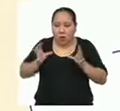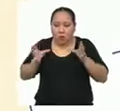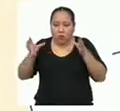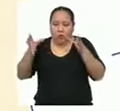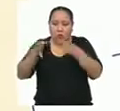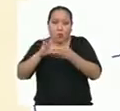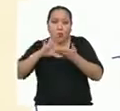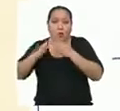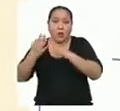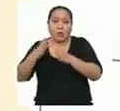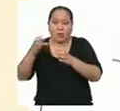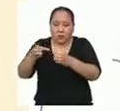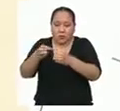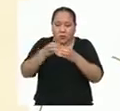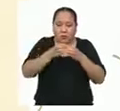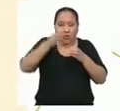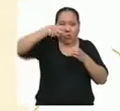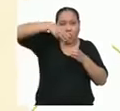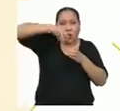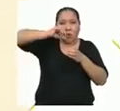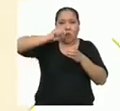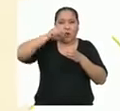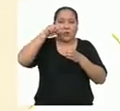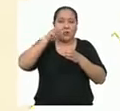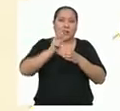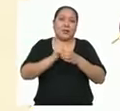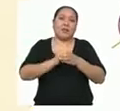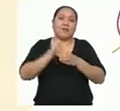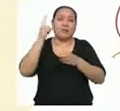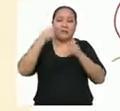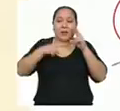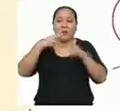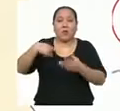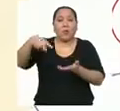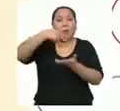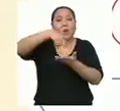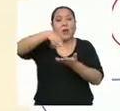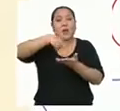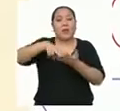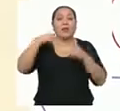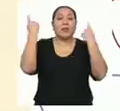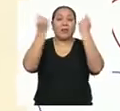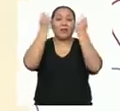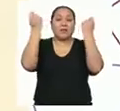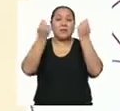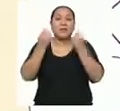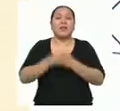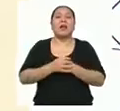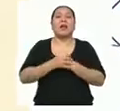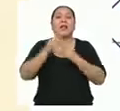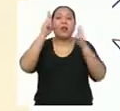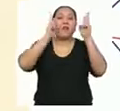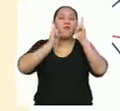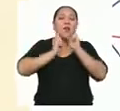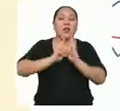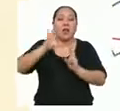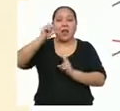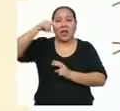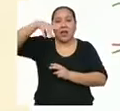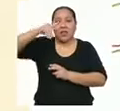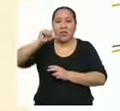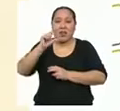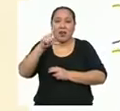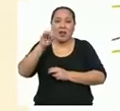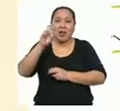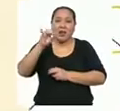partir de una muestra. La población que estudiamos fue la de los danzantes en la fiesta de la Virgen de la Candelaria en